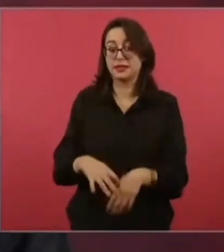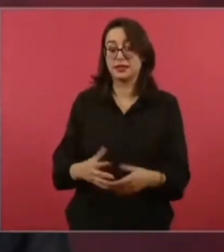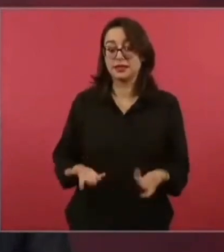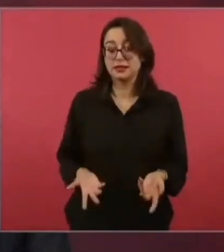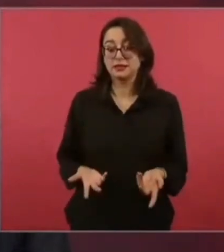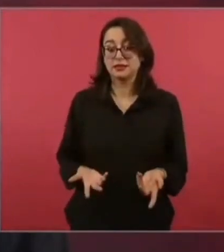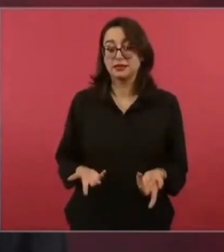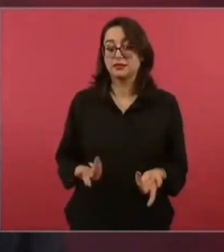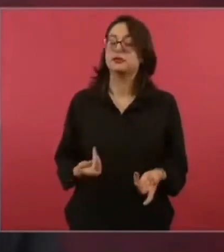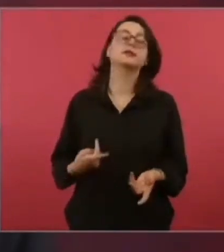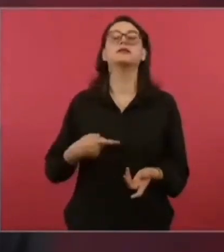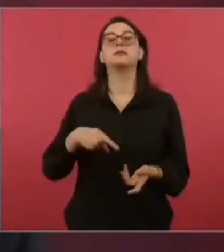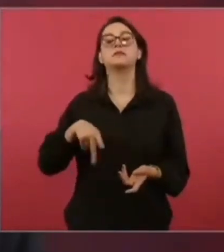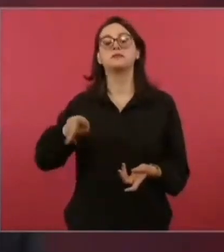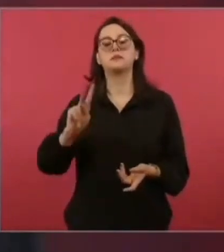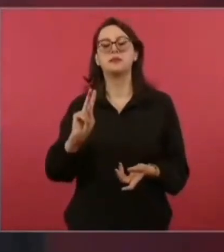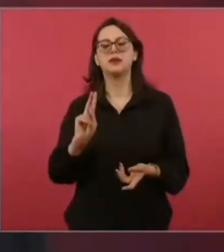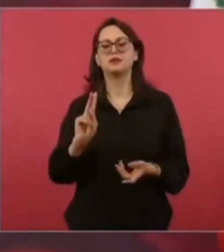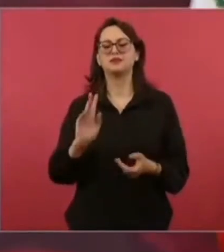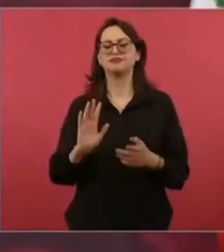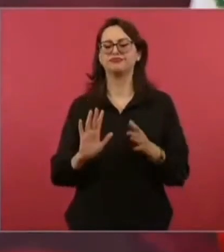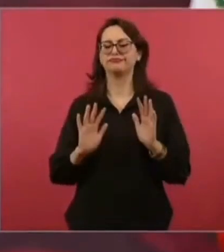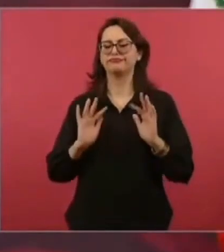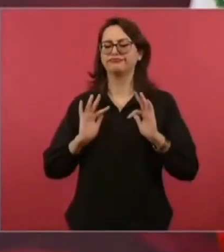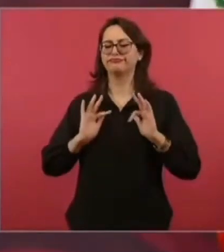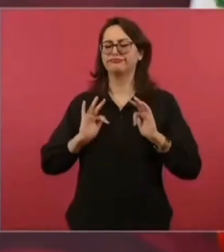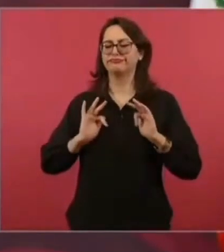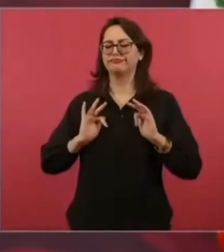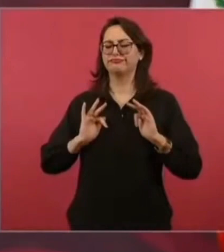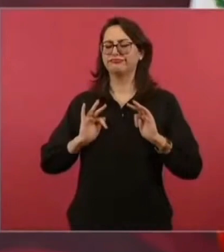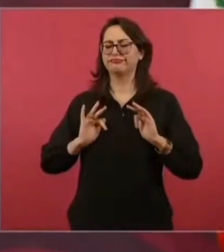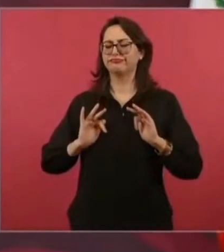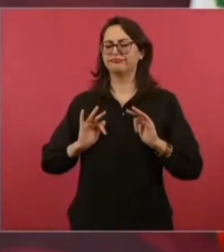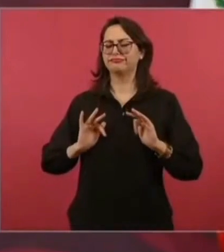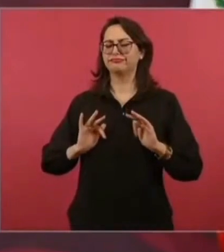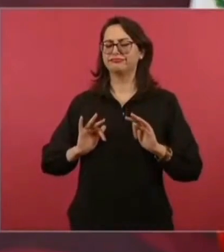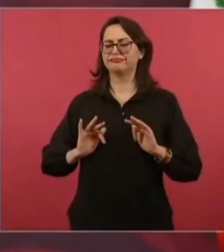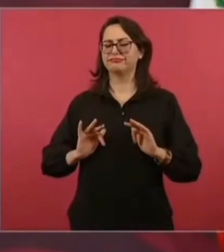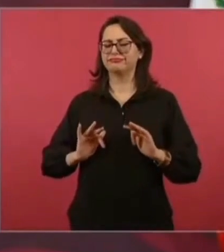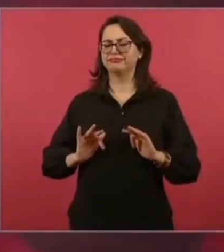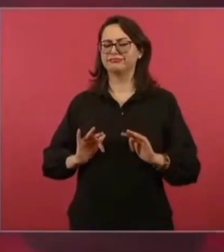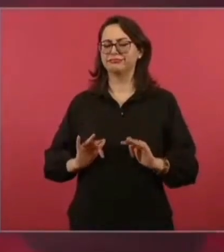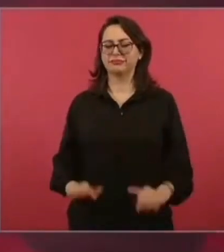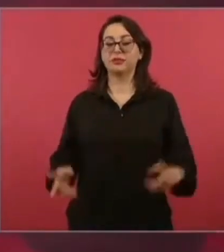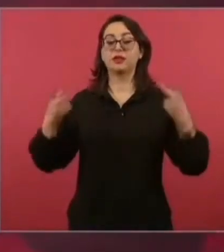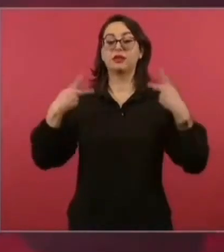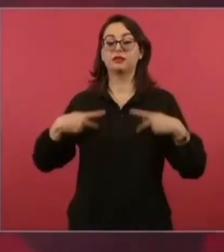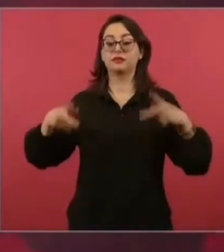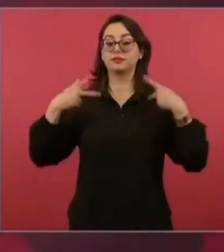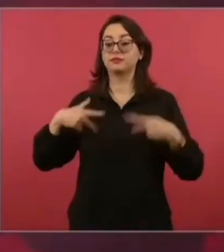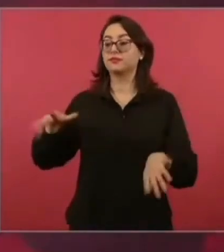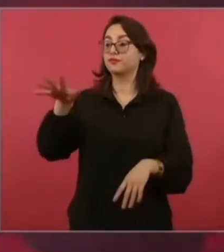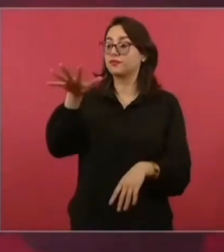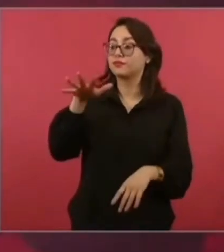Pero vamos a esperarnos, vamos a... Hay que tenerle confianza a la gente.